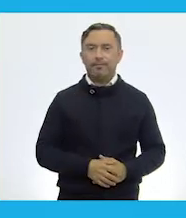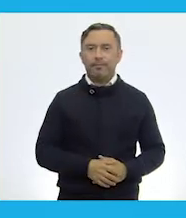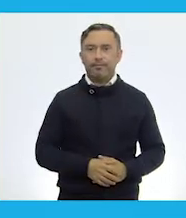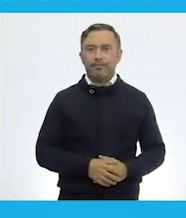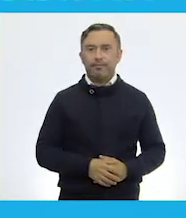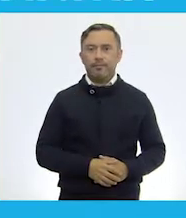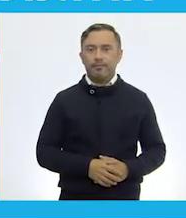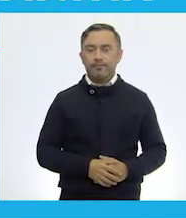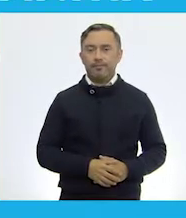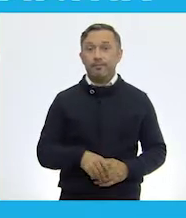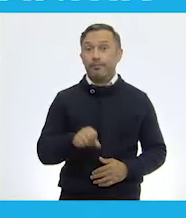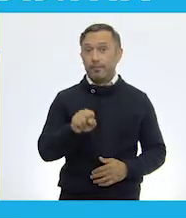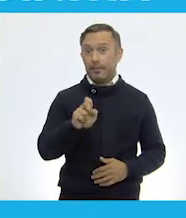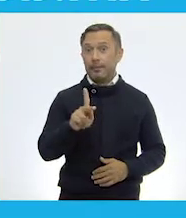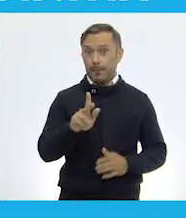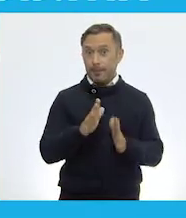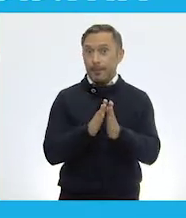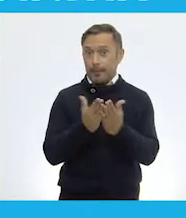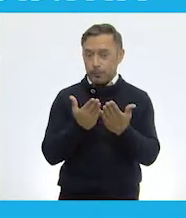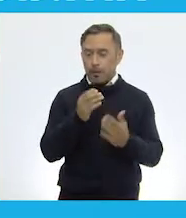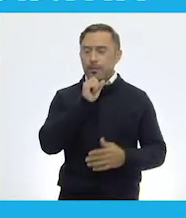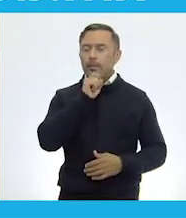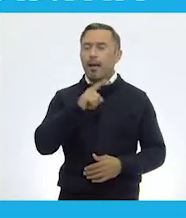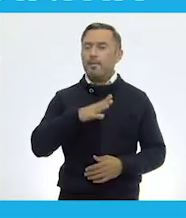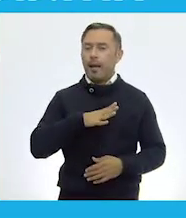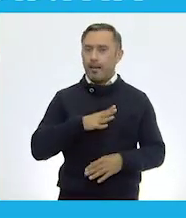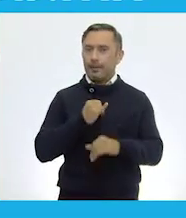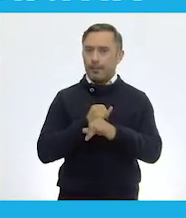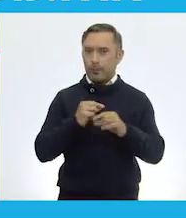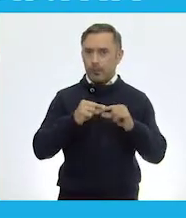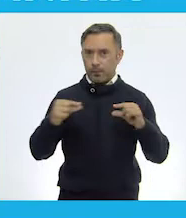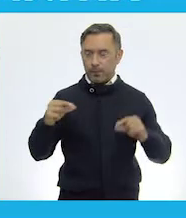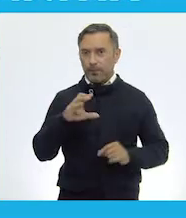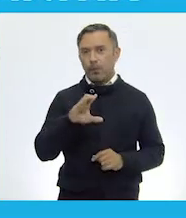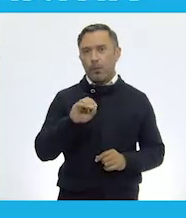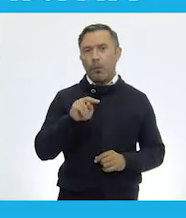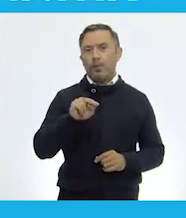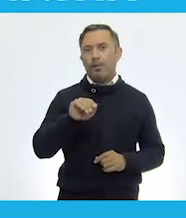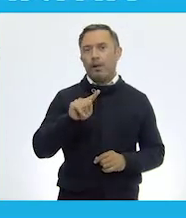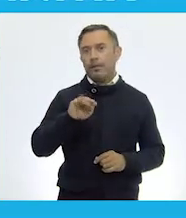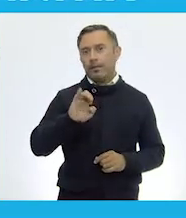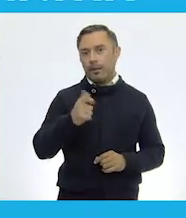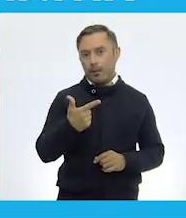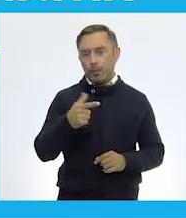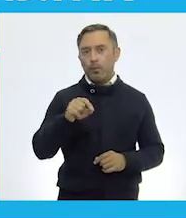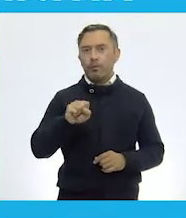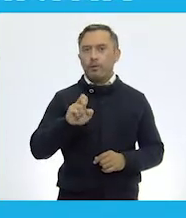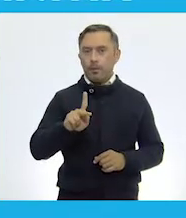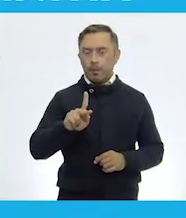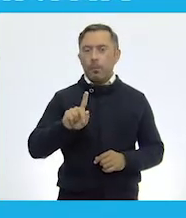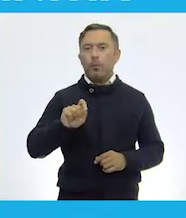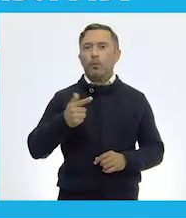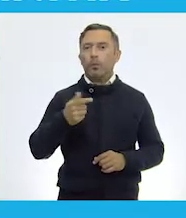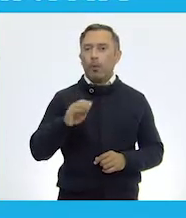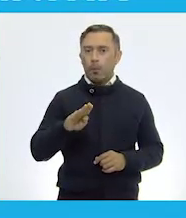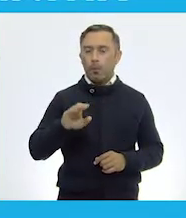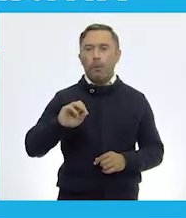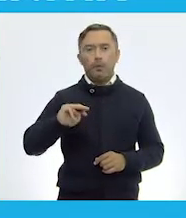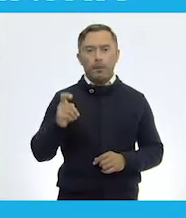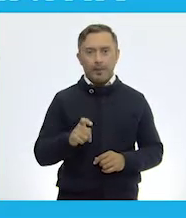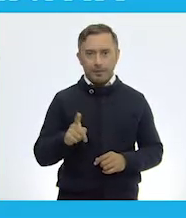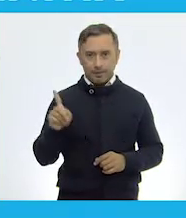También puedes encontrar los libros de texto en la página conalitej.c.gov.mx.